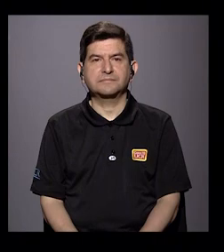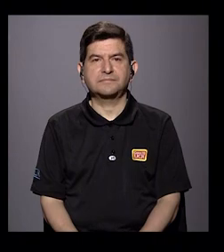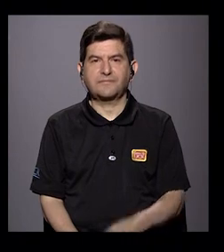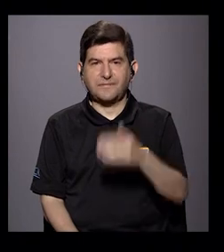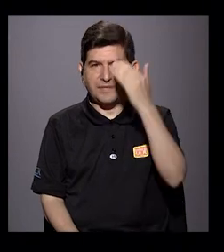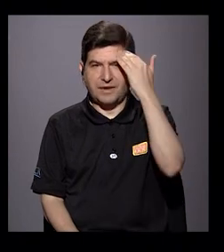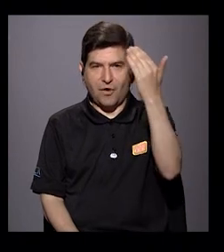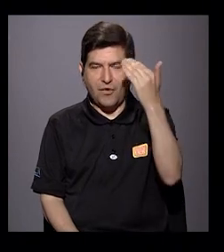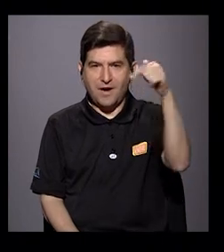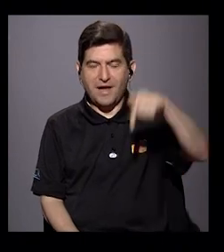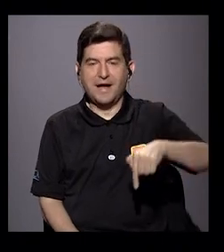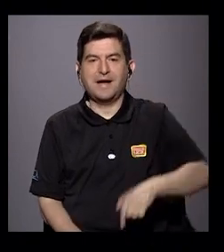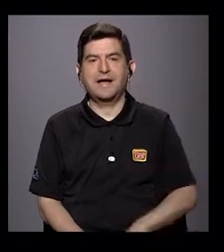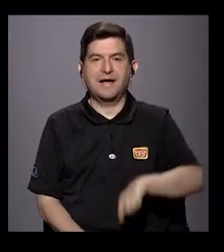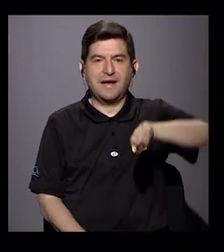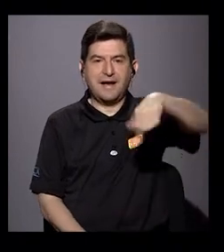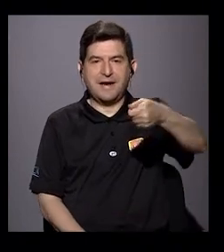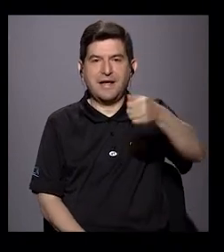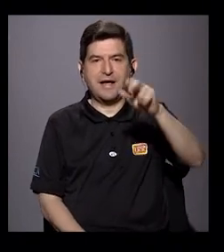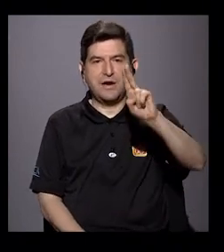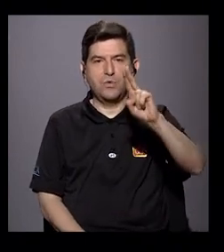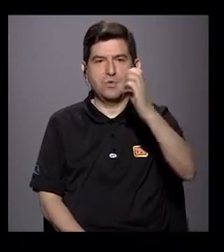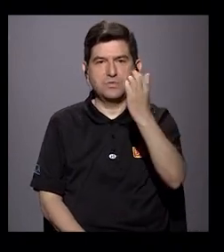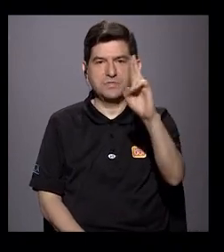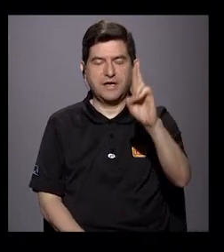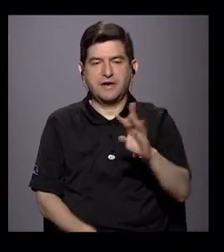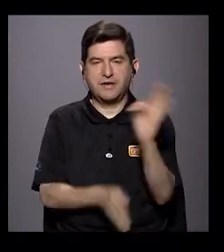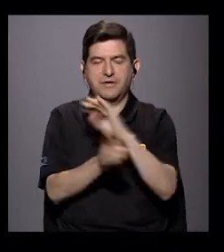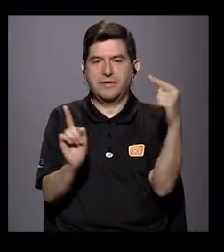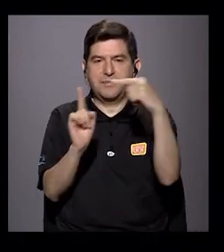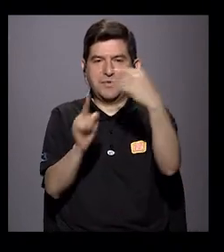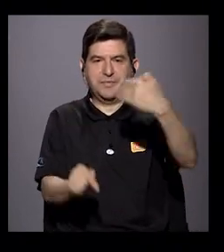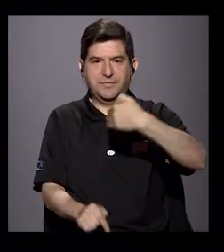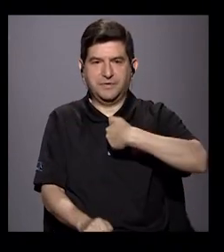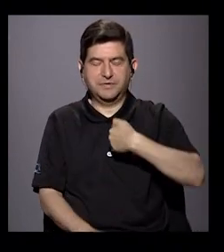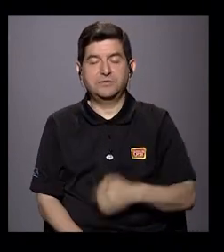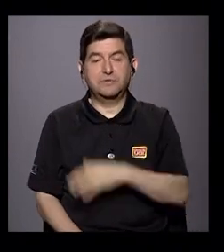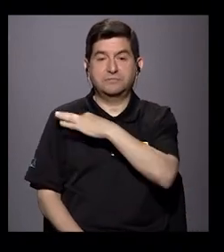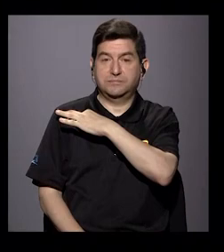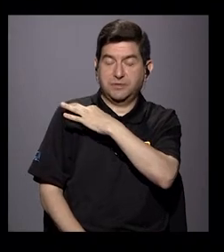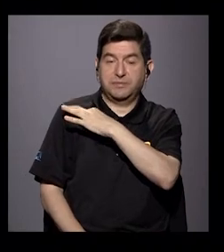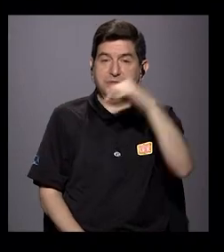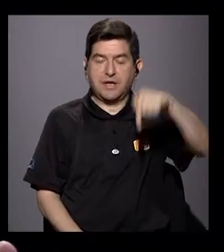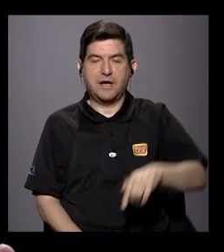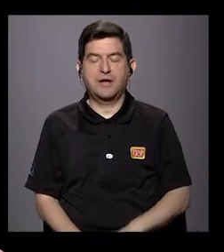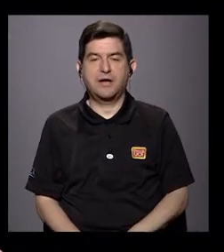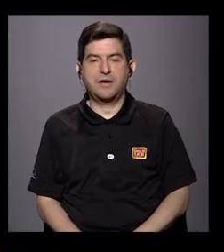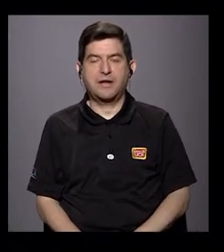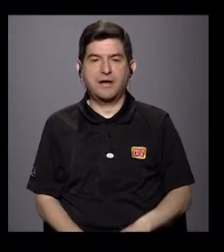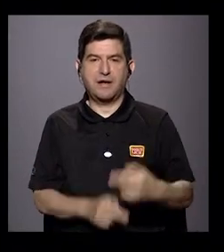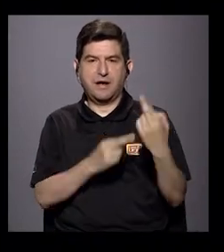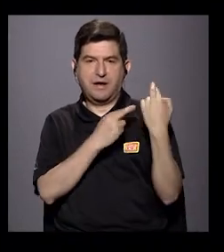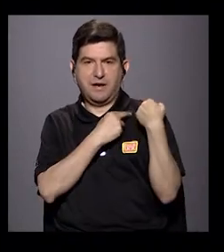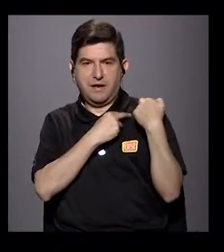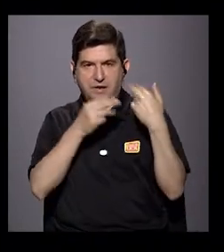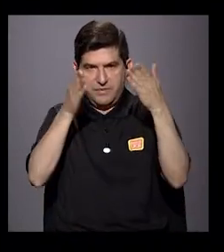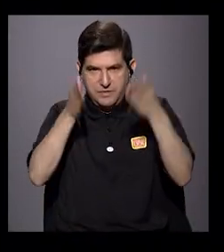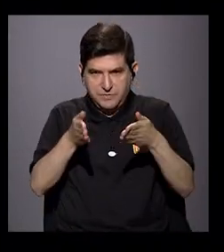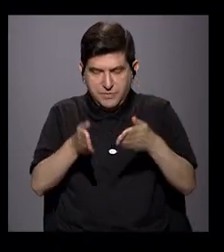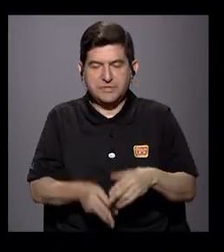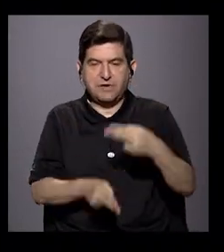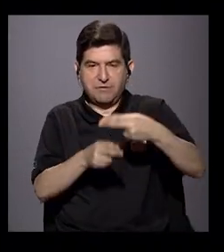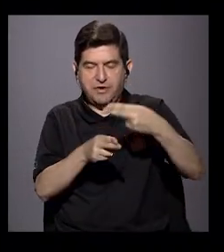Hola, estamos acá en los estudios del canal Universidad de Costa Rica, donde hacemos Televisión con Sentido. Hemos invitado hoy al comisionado que casualmente